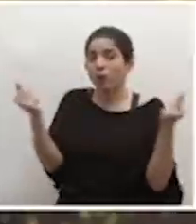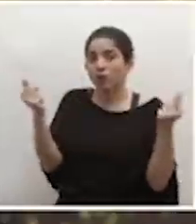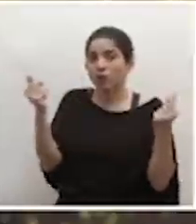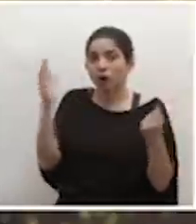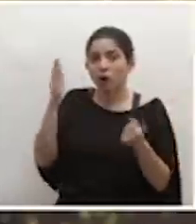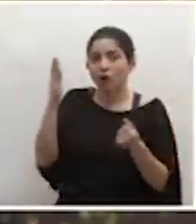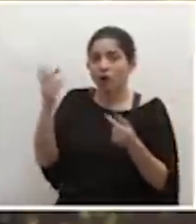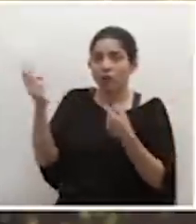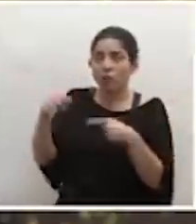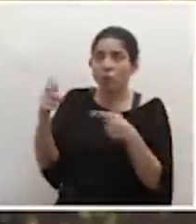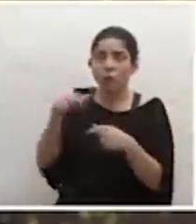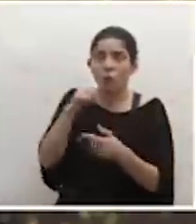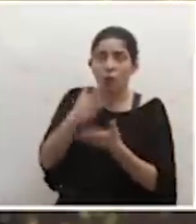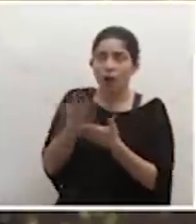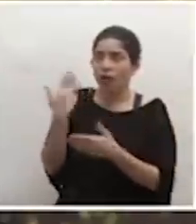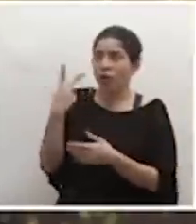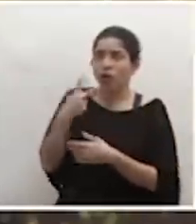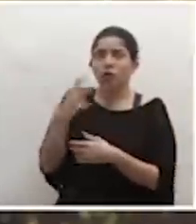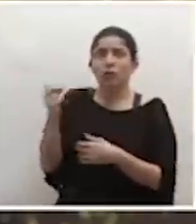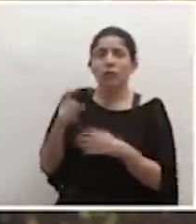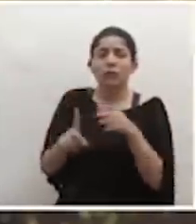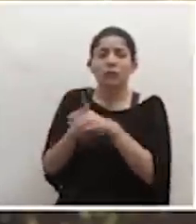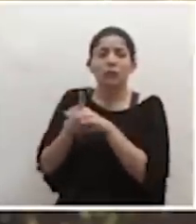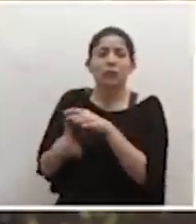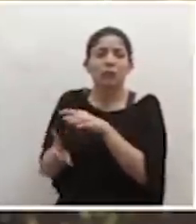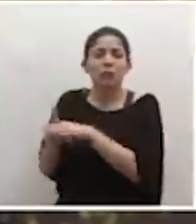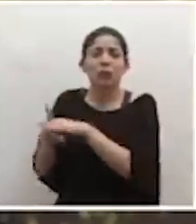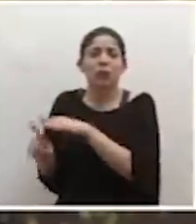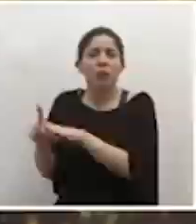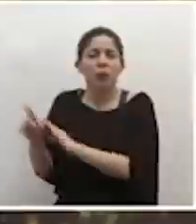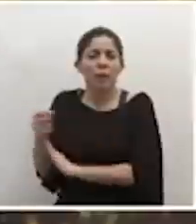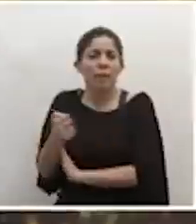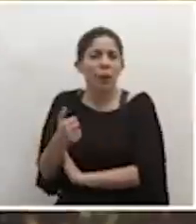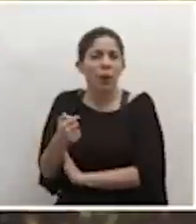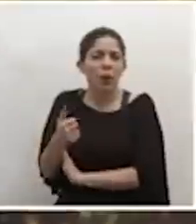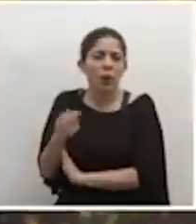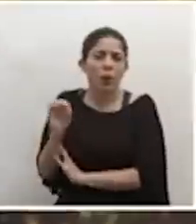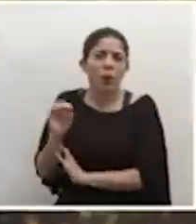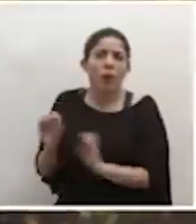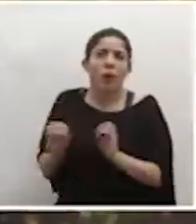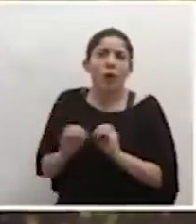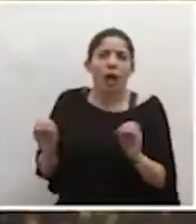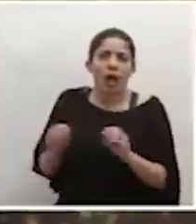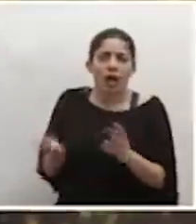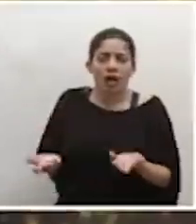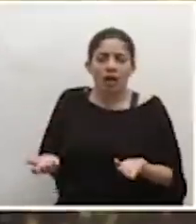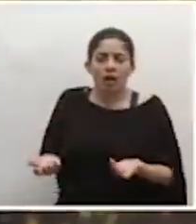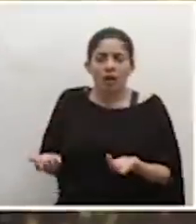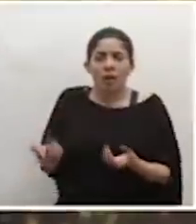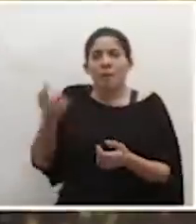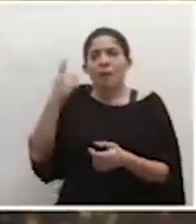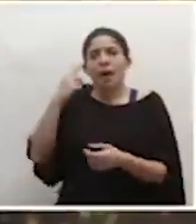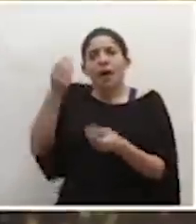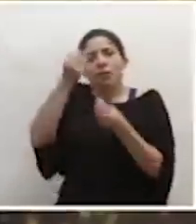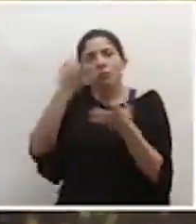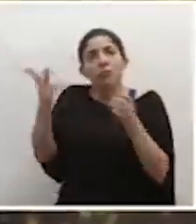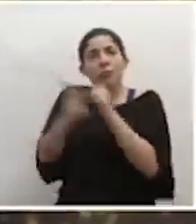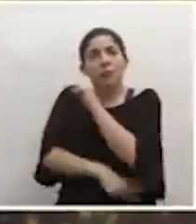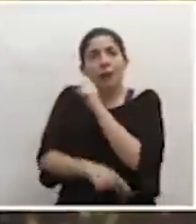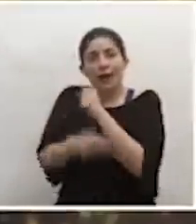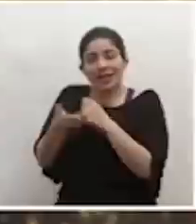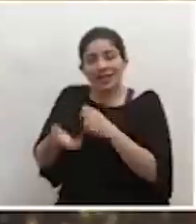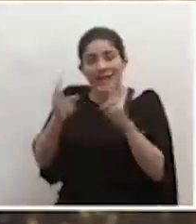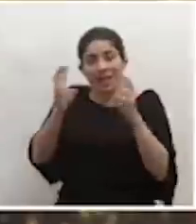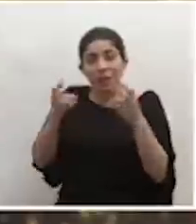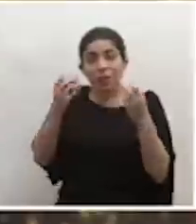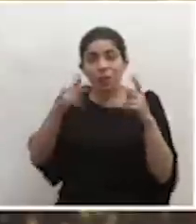conferencias. Si uno analiza los últimos dos meses, han aparecido poco o nada de acá. Para decirle al país, en este espacio que